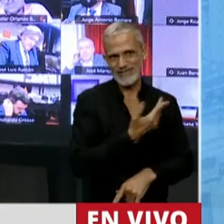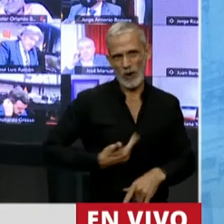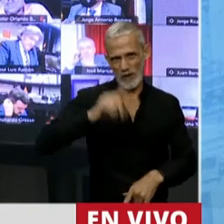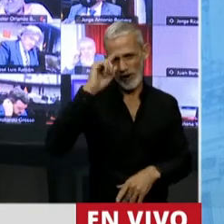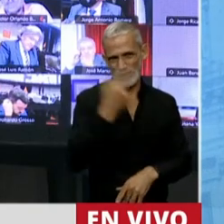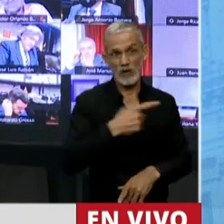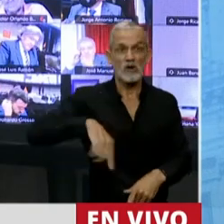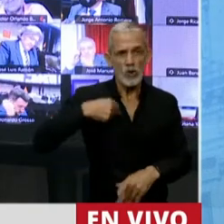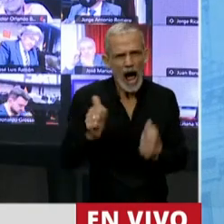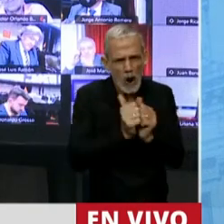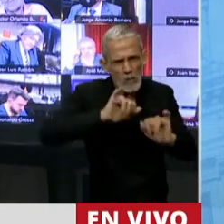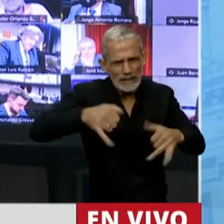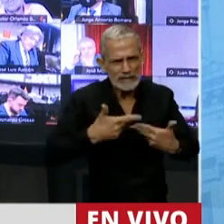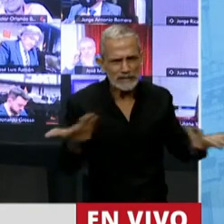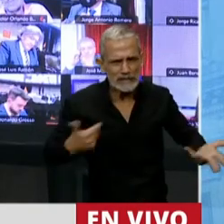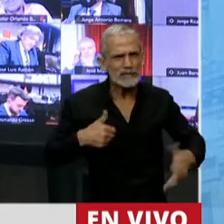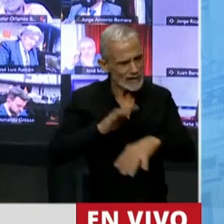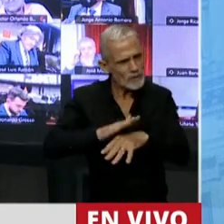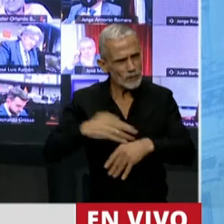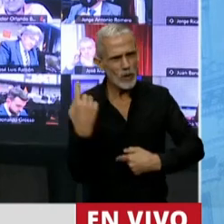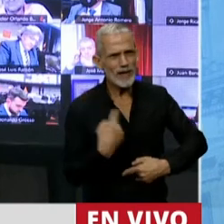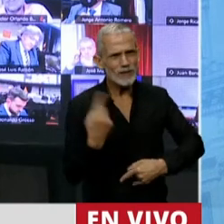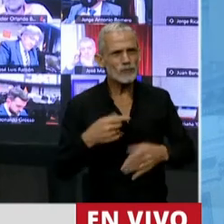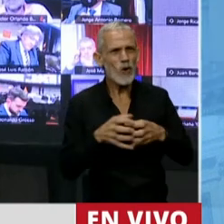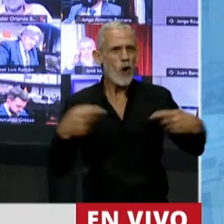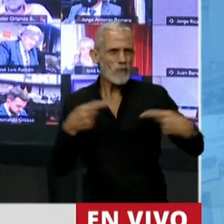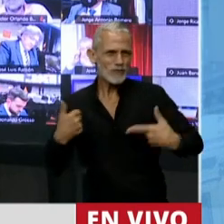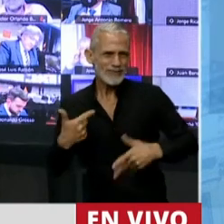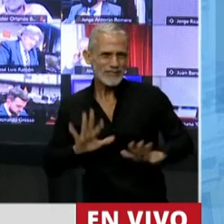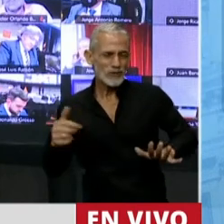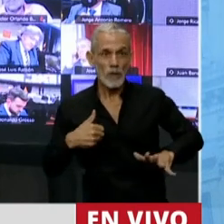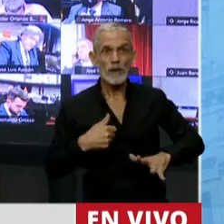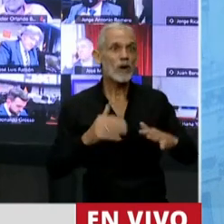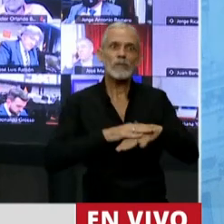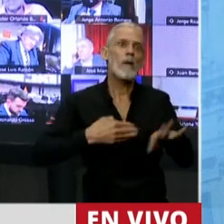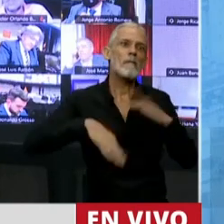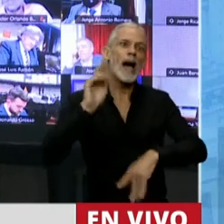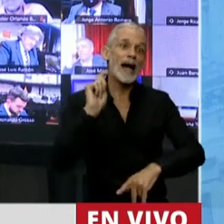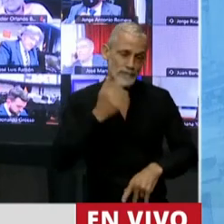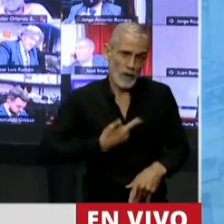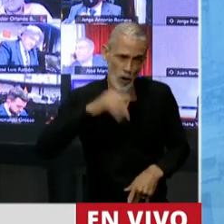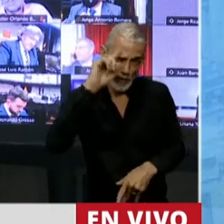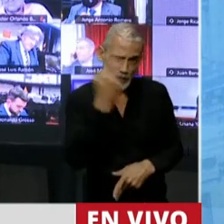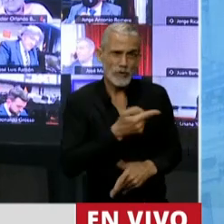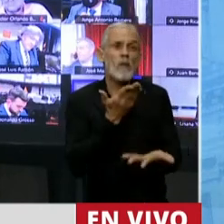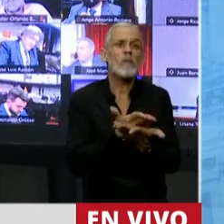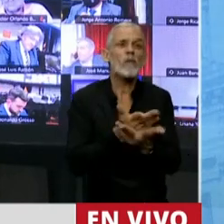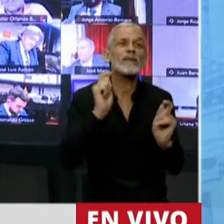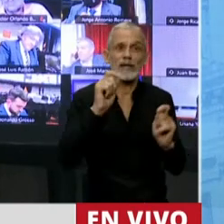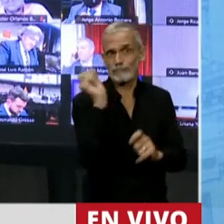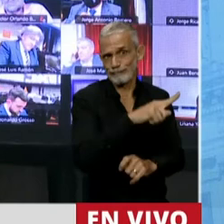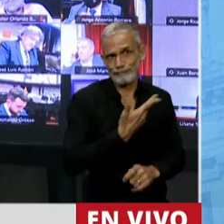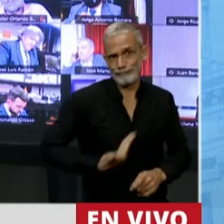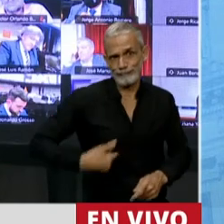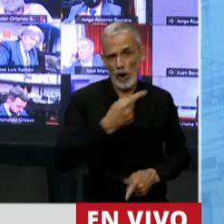Nosotros podemos acompañar con toda responsabilidad desde la oposición, pero con toda claridad, la propuesta tiene que ser del